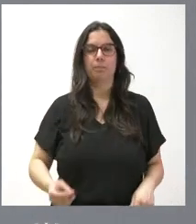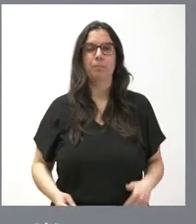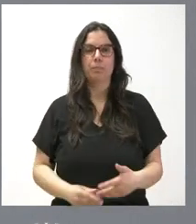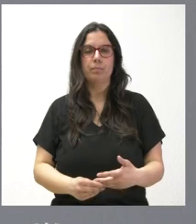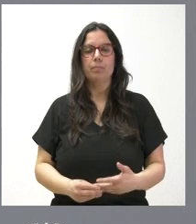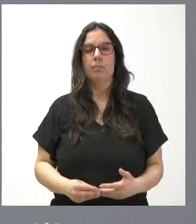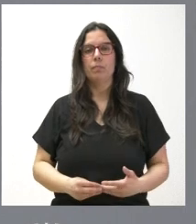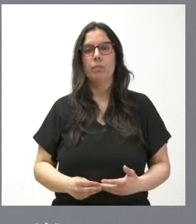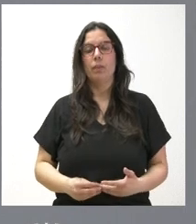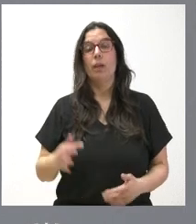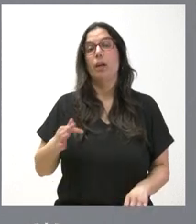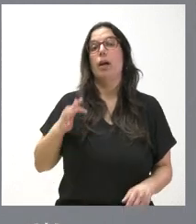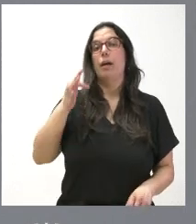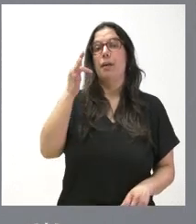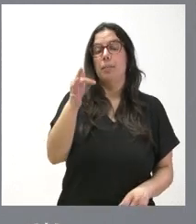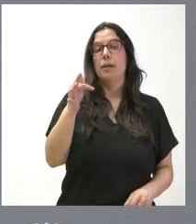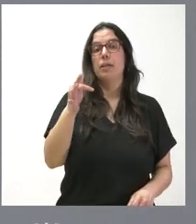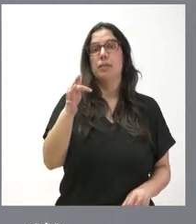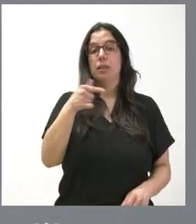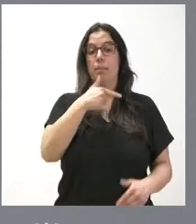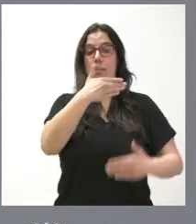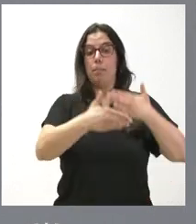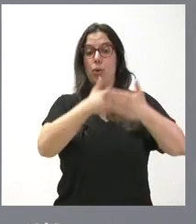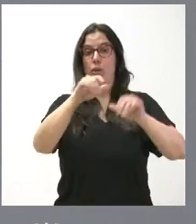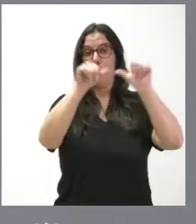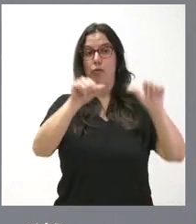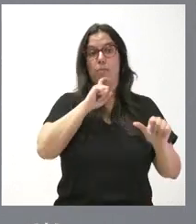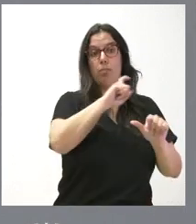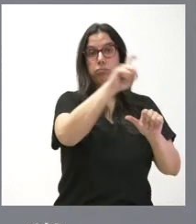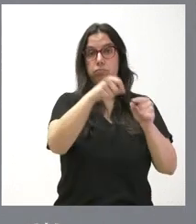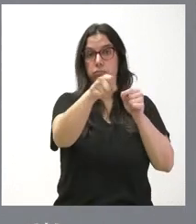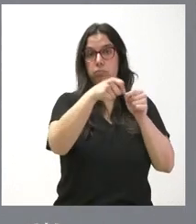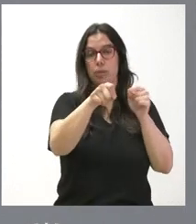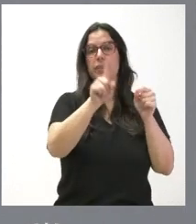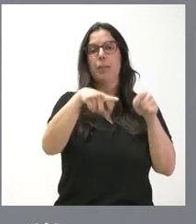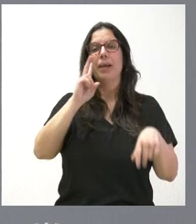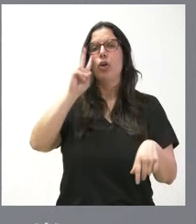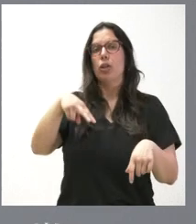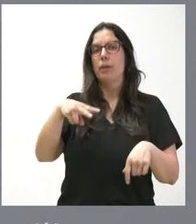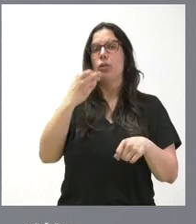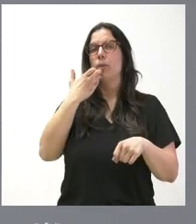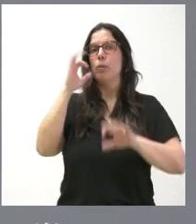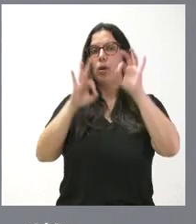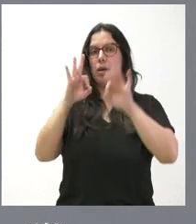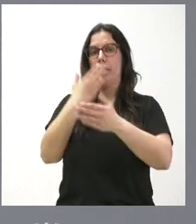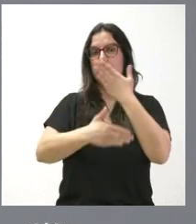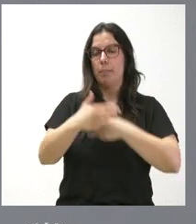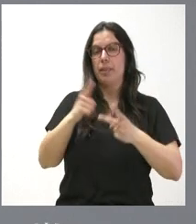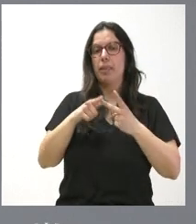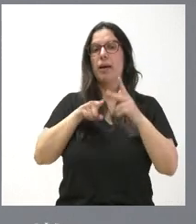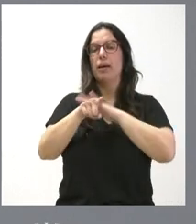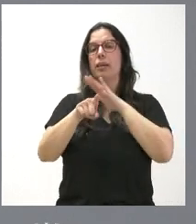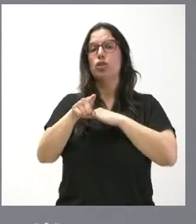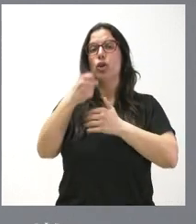extenderá, además, este procedimiento de notificación automática al reconocimiento del grado de discapacidad, a la gestión de acceso a